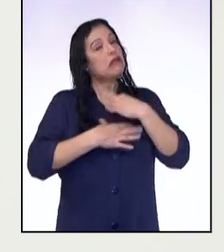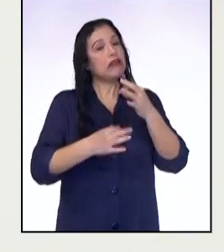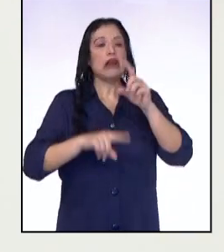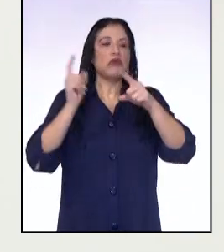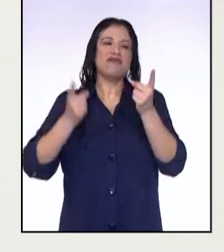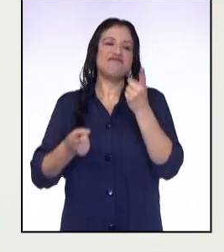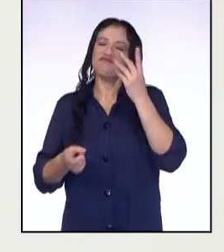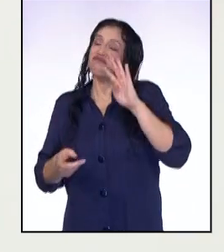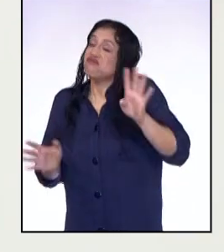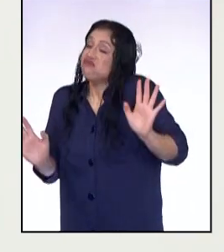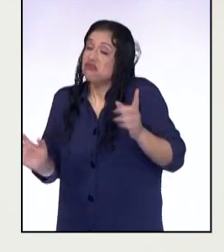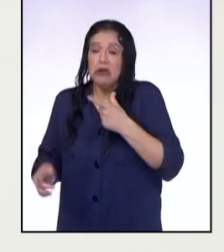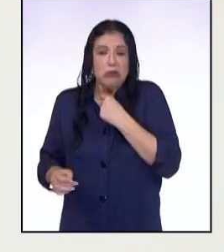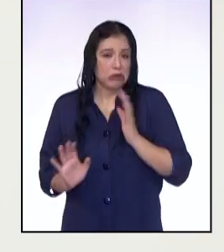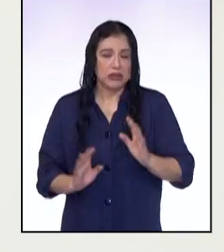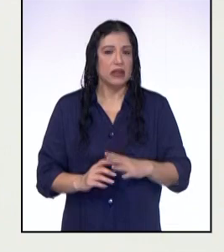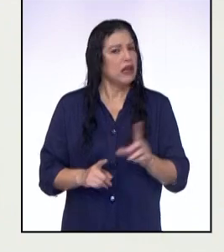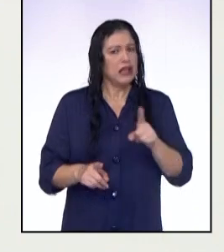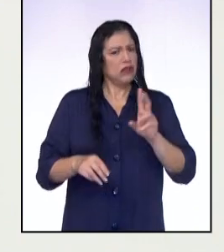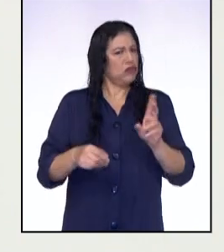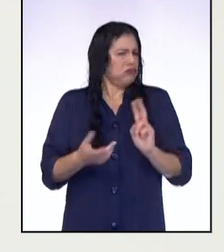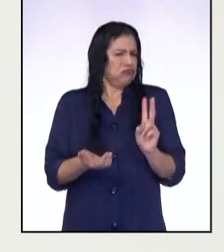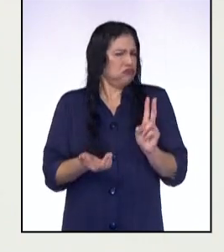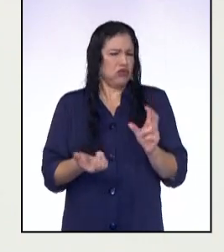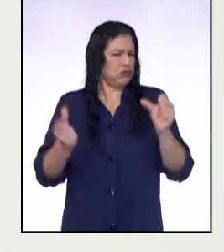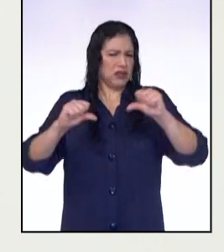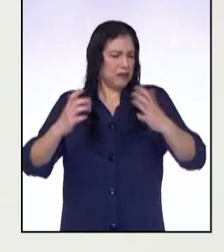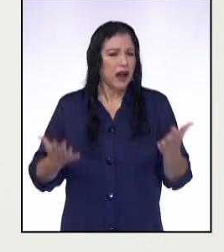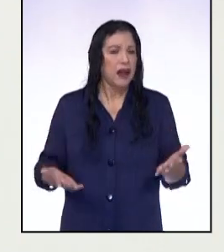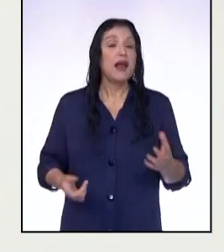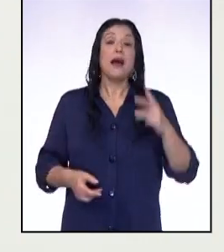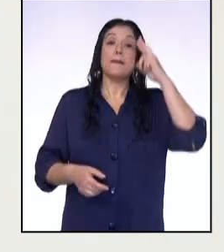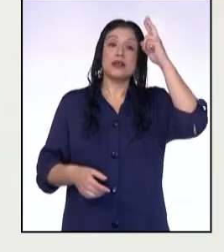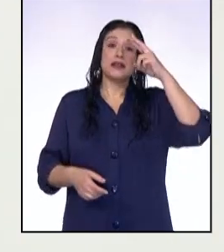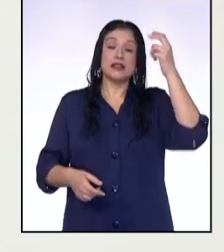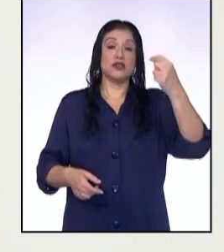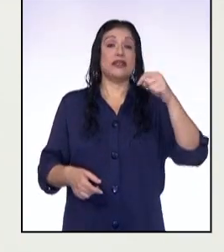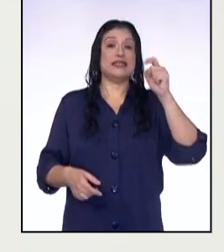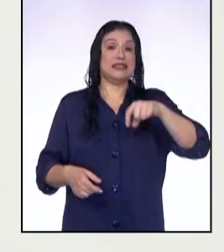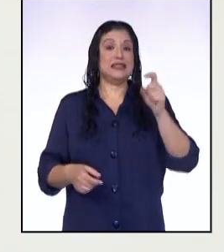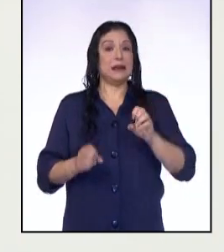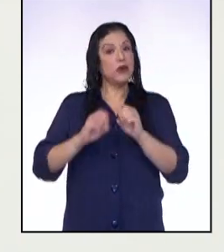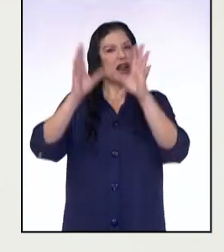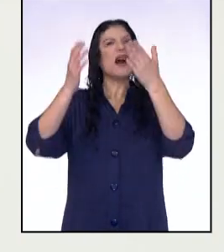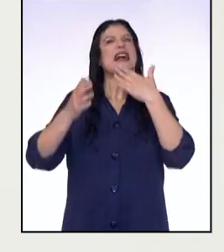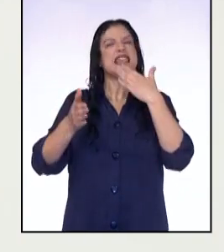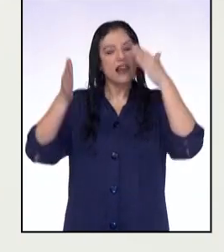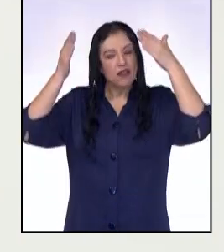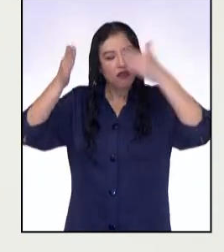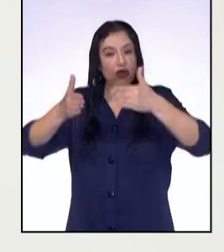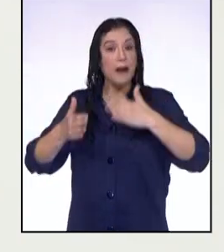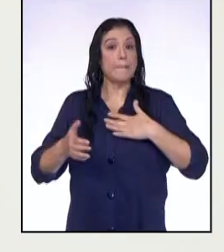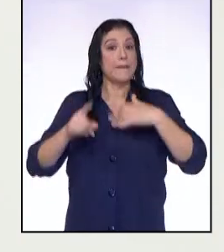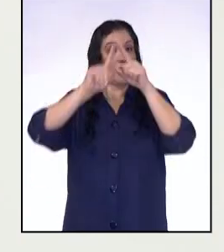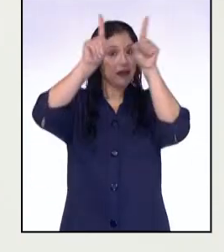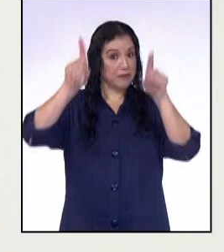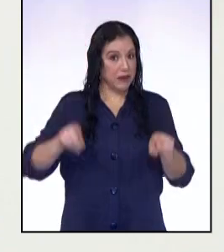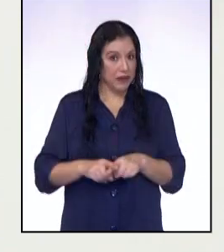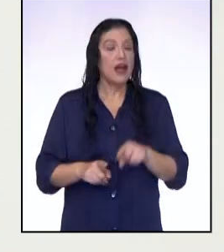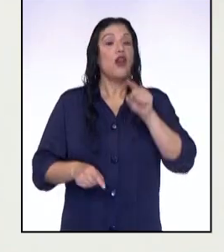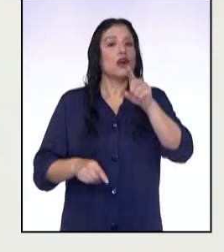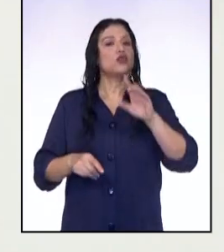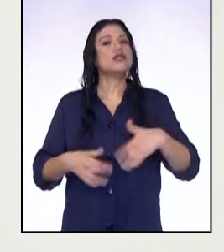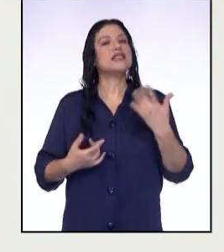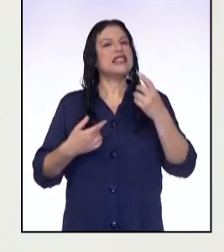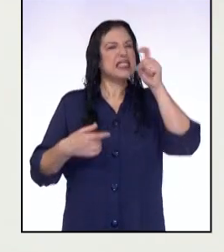a otras no les va a llamar la atención. Y eso no está mal. Por eso hay que tener claro los destinatarios. Lo que sí debes hacer es usar las